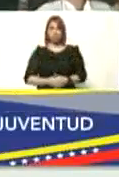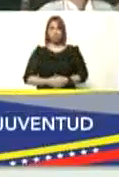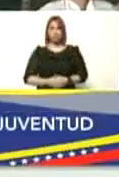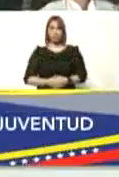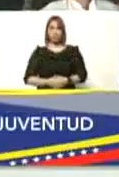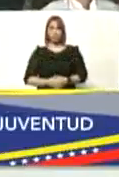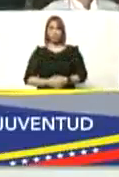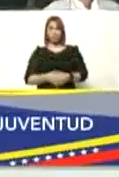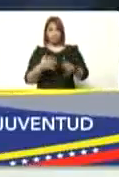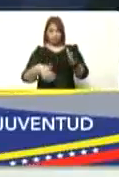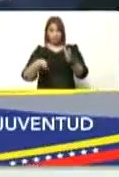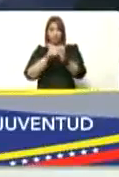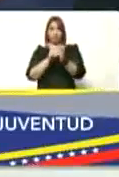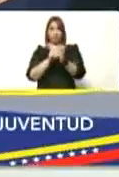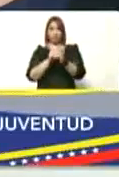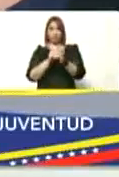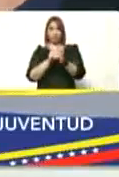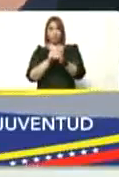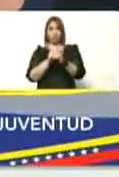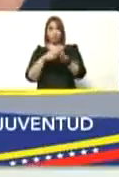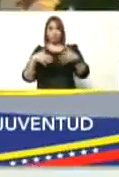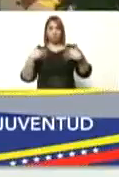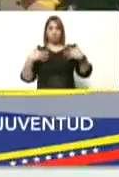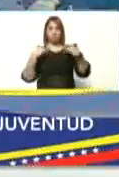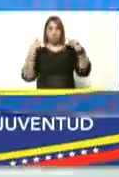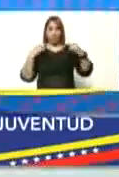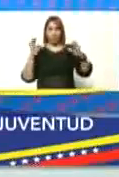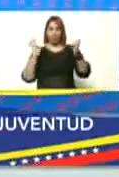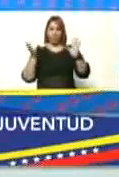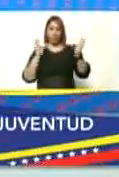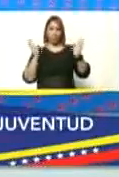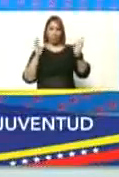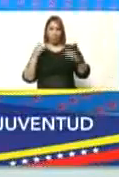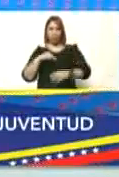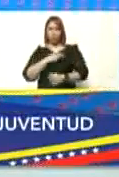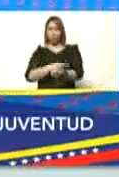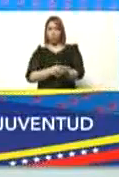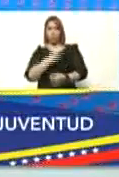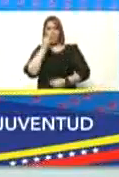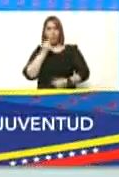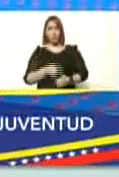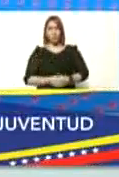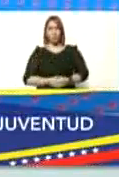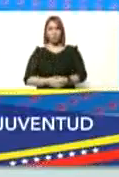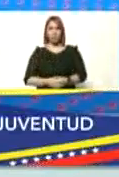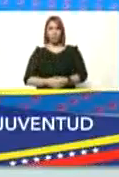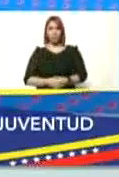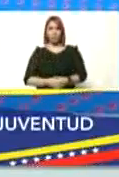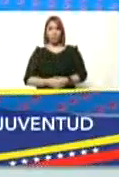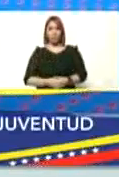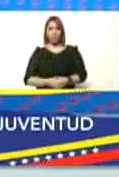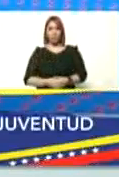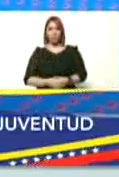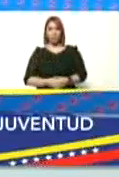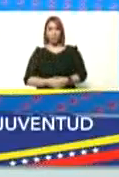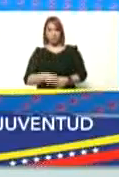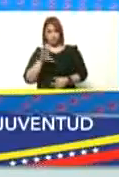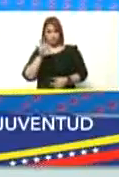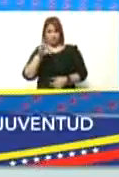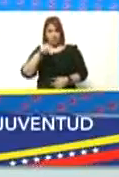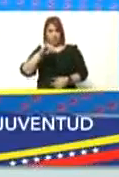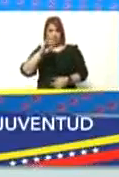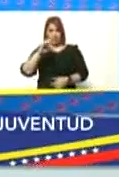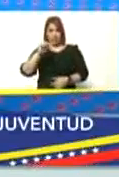regresamos felices de poder compartir con nuestros hermanos con nuestras hermanas de Nicaragua